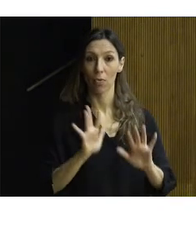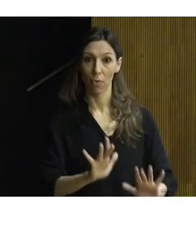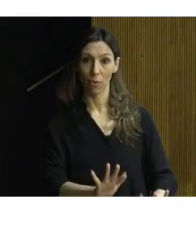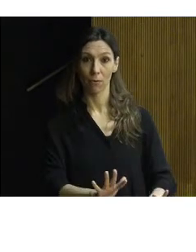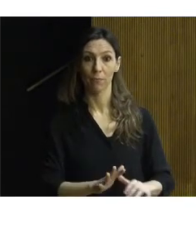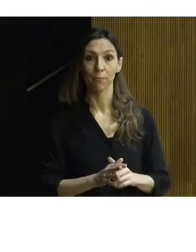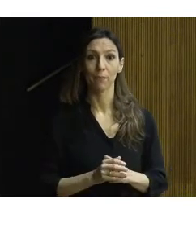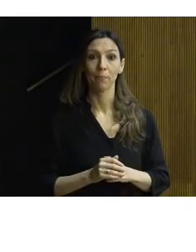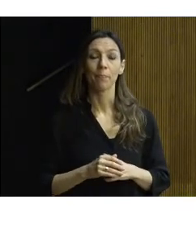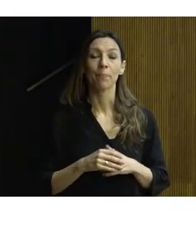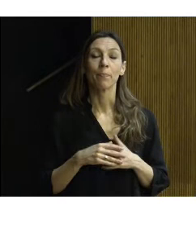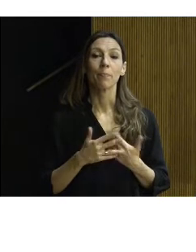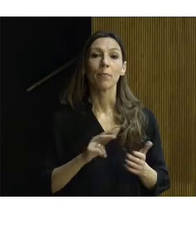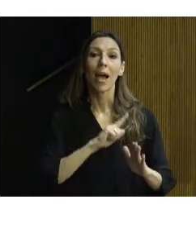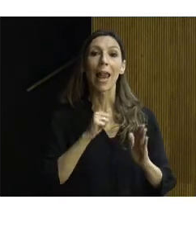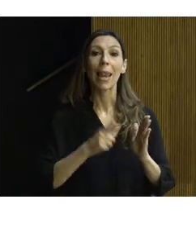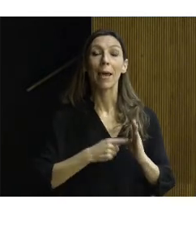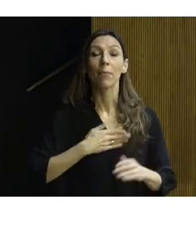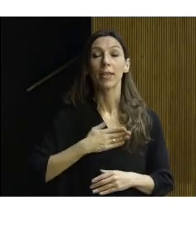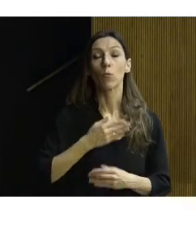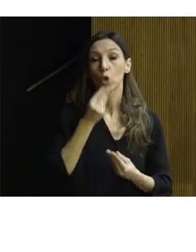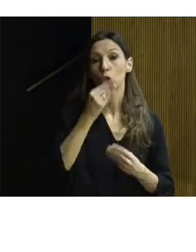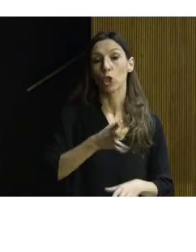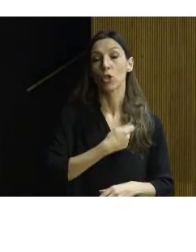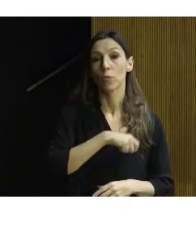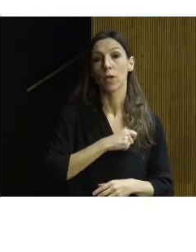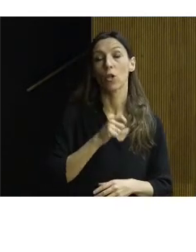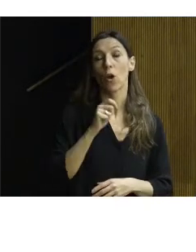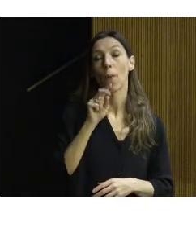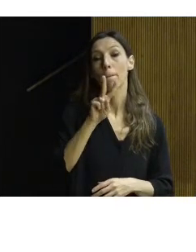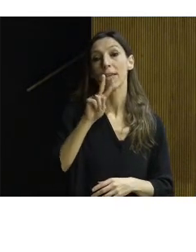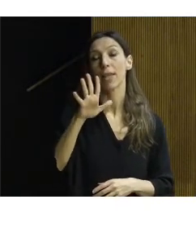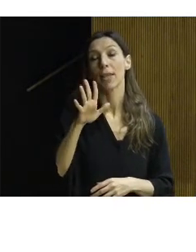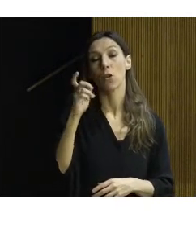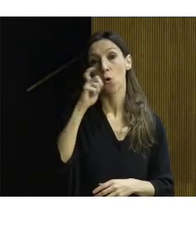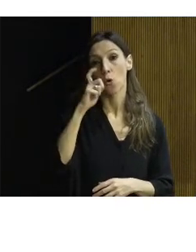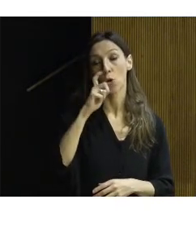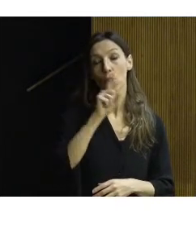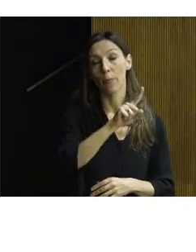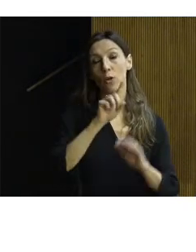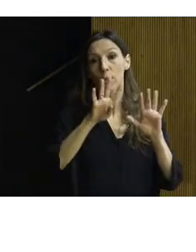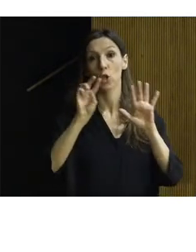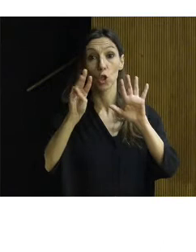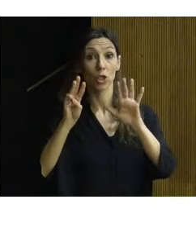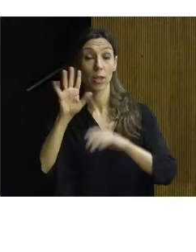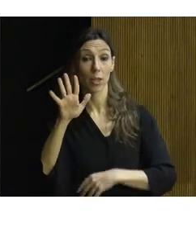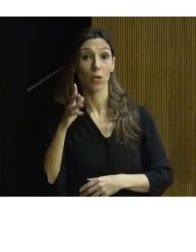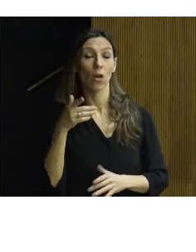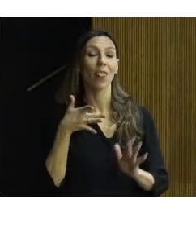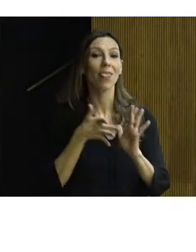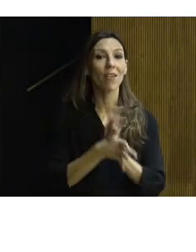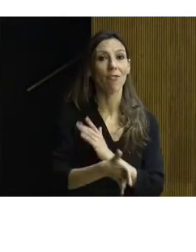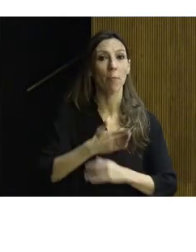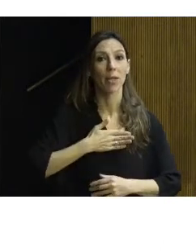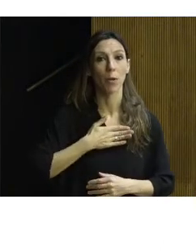El preámbulo de la Ley de Patrimonio Histórico Español de 25 de julio de 1985 define el patrimonio histórico